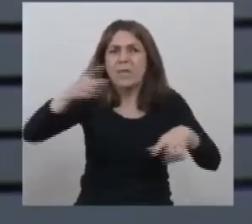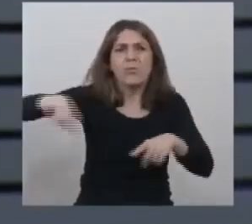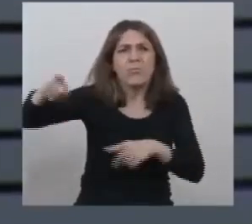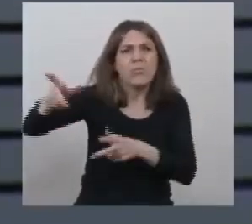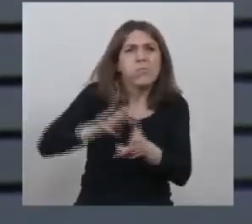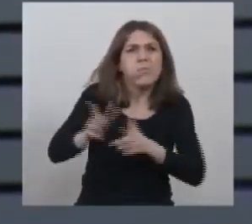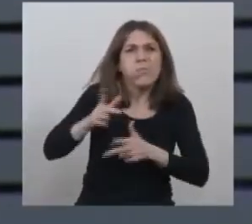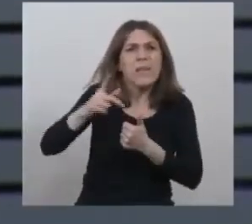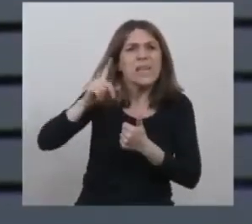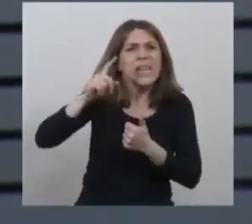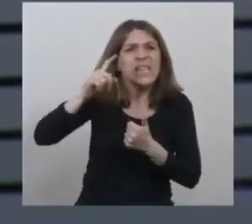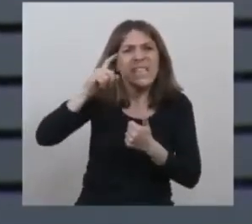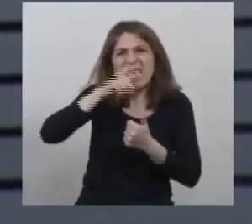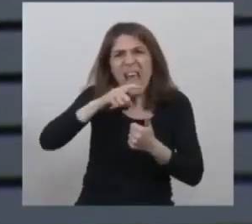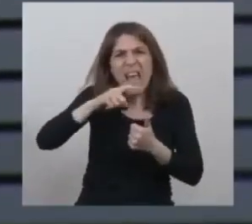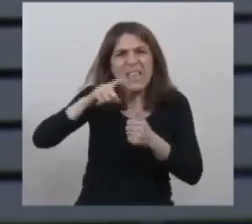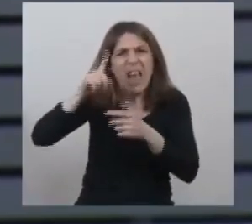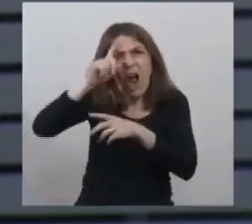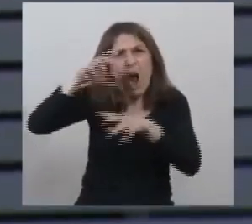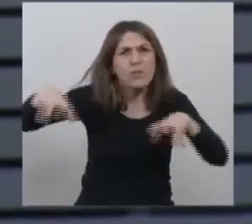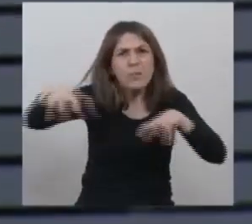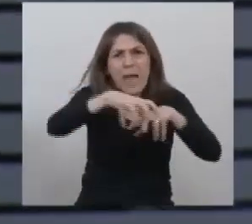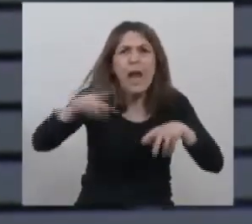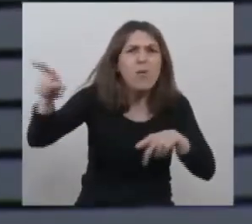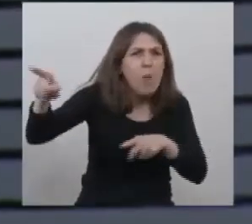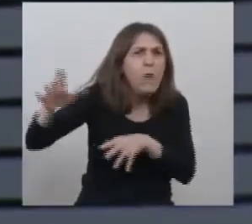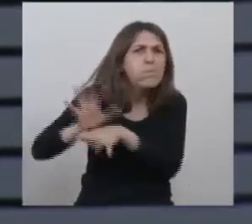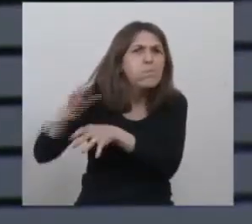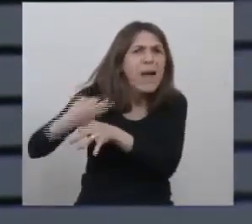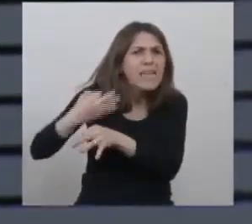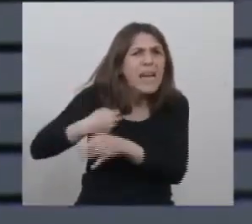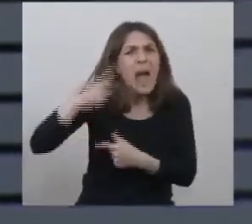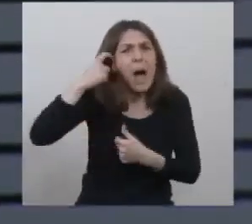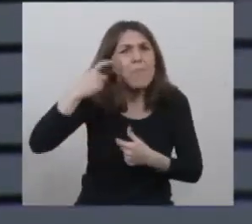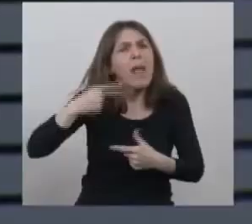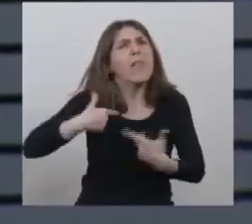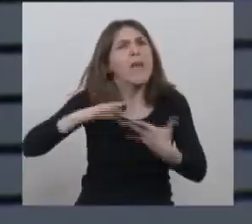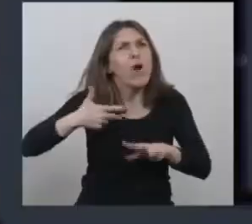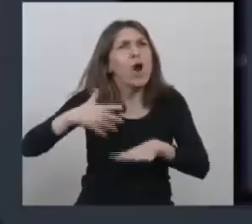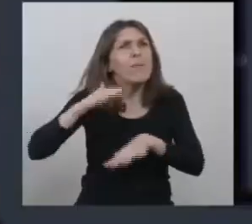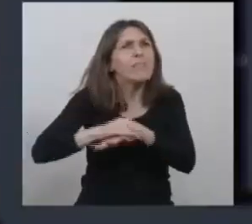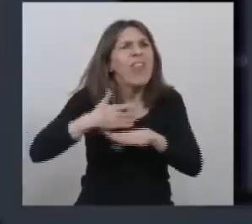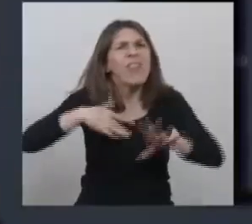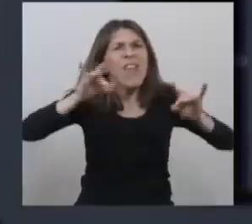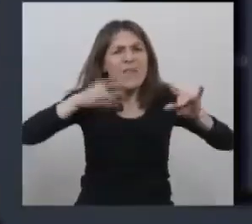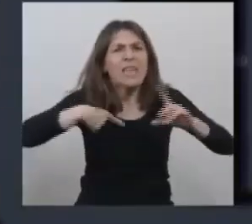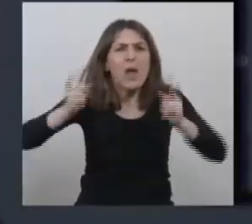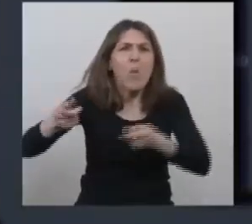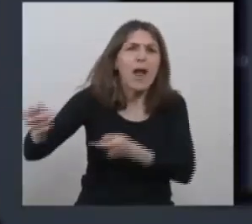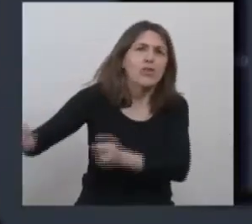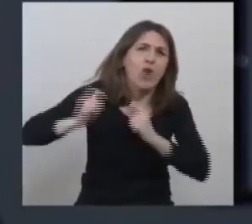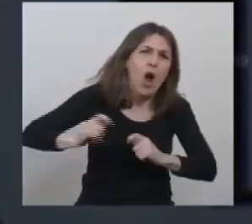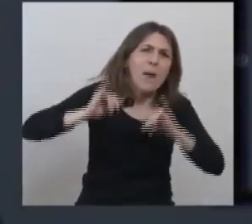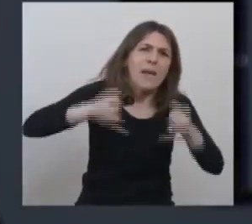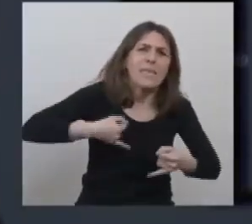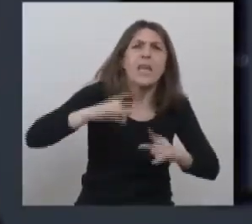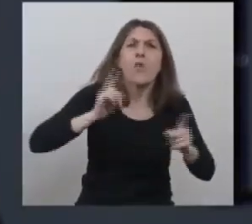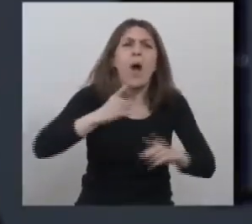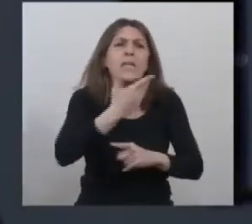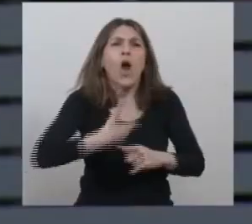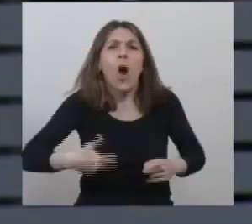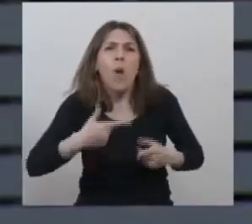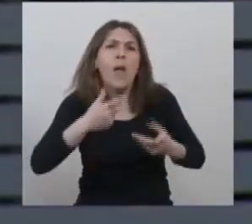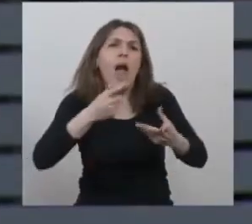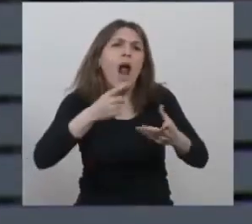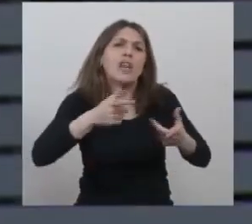difícil. Y vos no enseñaste que los desafíos es eso, hacerse cargo de las cosas difíciles, que esto no es gobernar para el Facebook, para